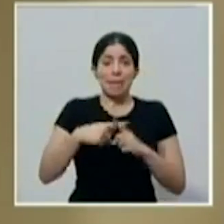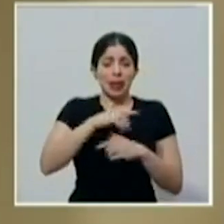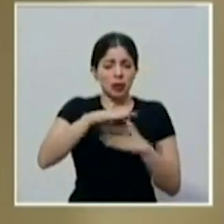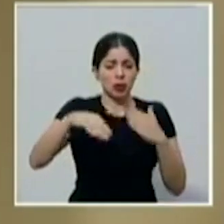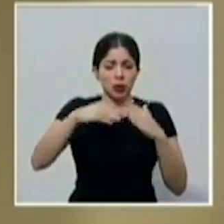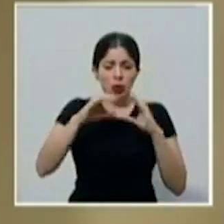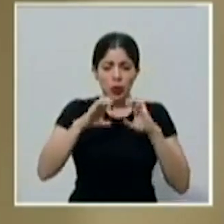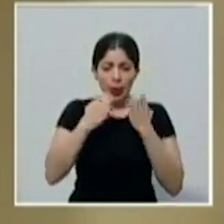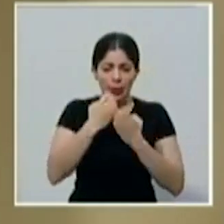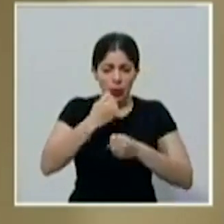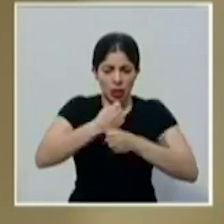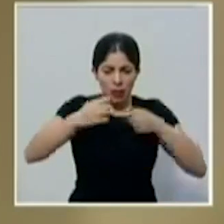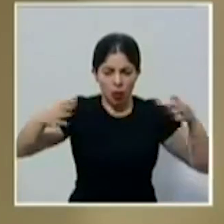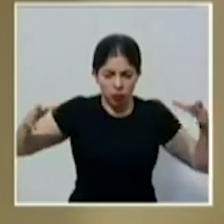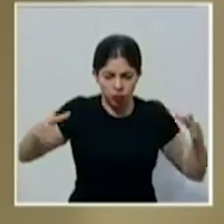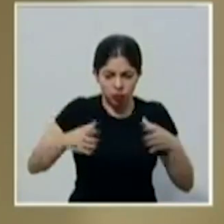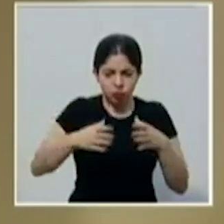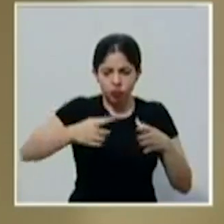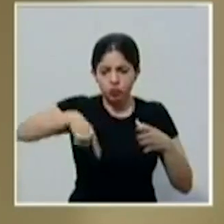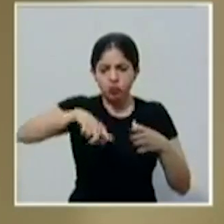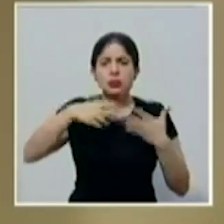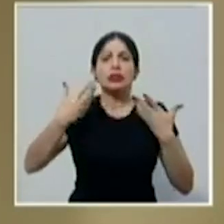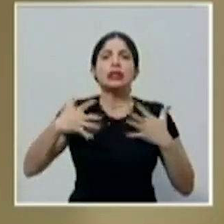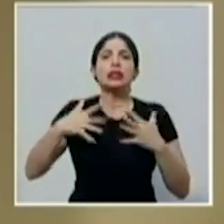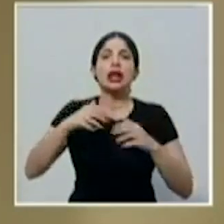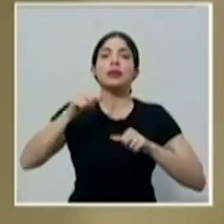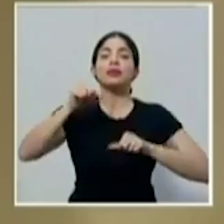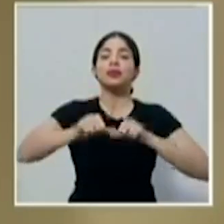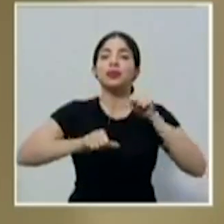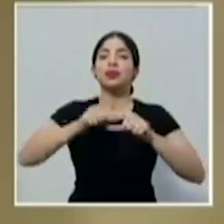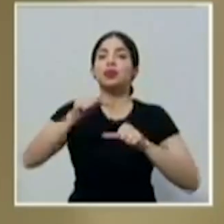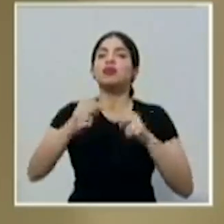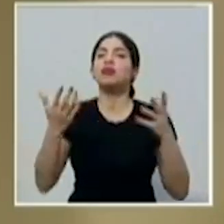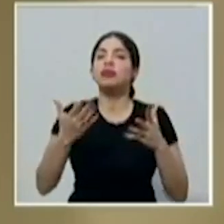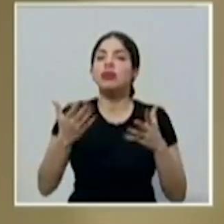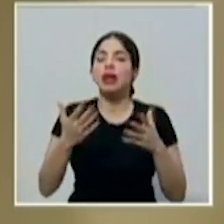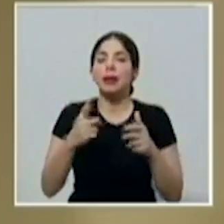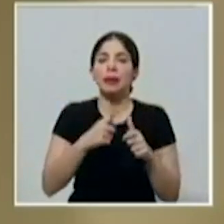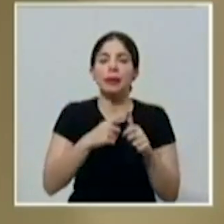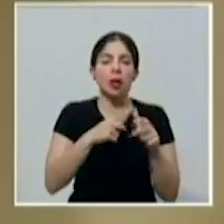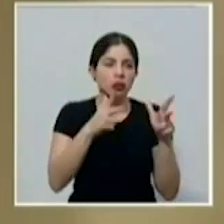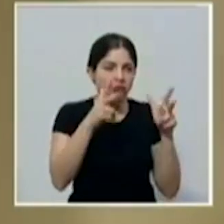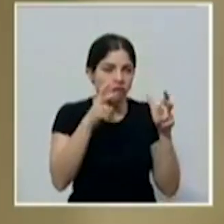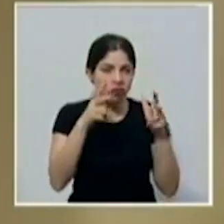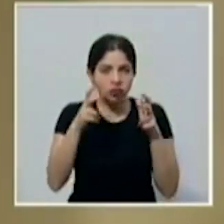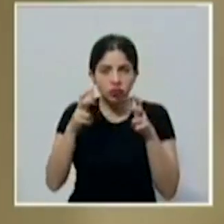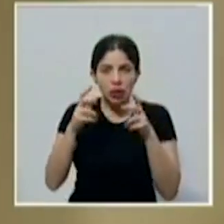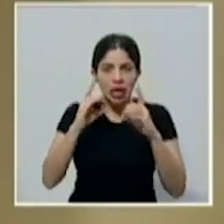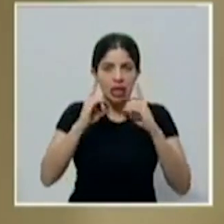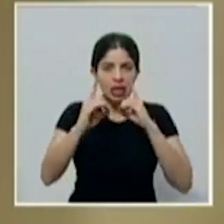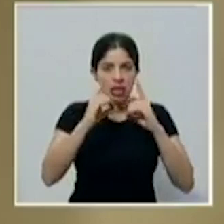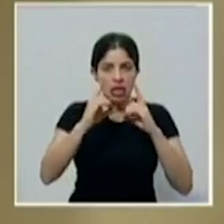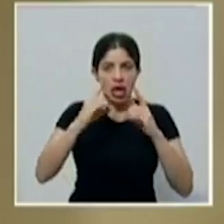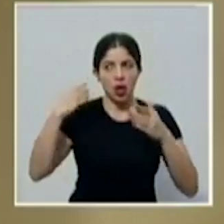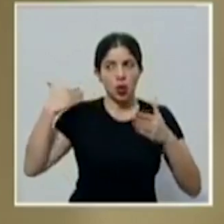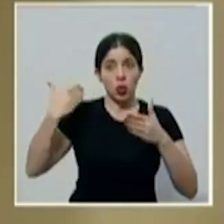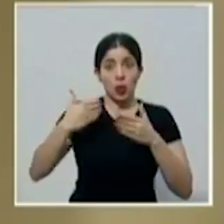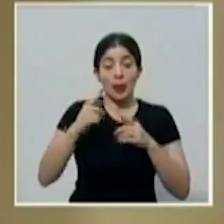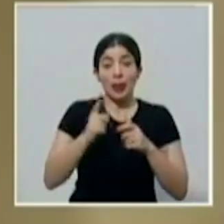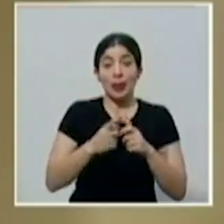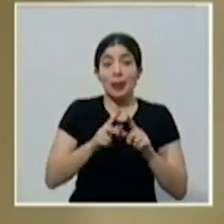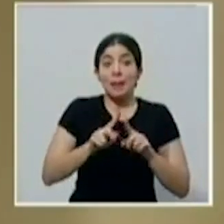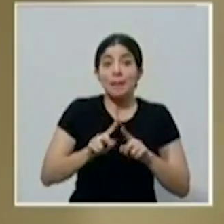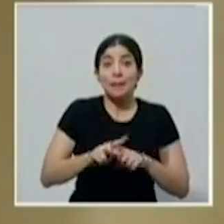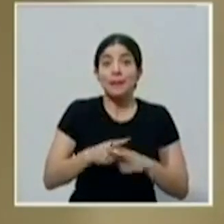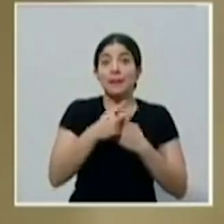gabinete, ha venido realizando un esfuerzo de escucha y diálogo durante todos estos meses, desde que inició la